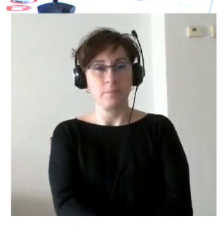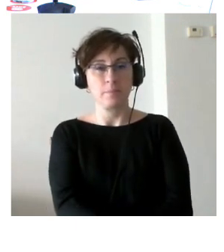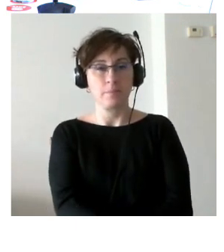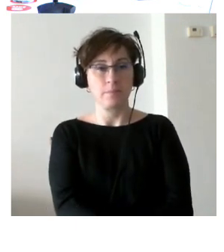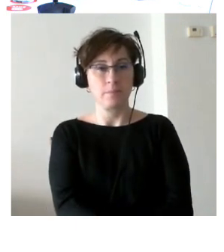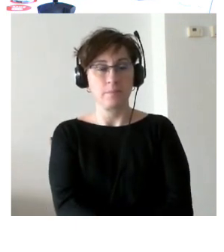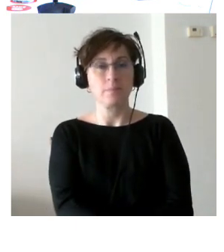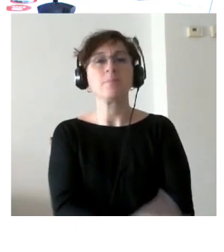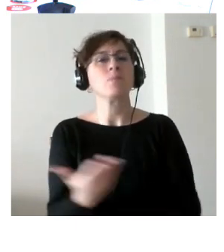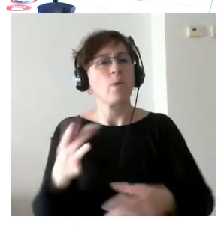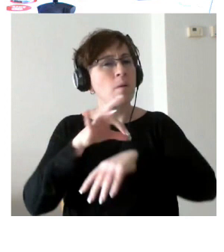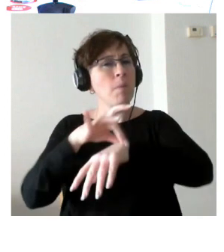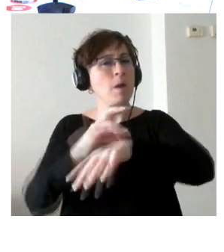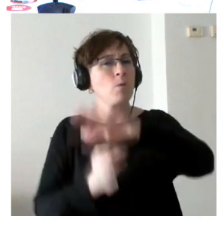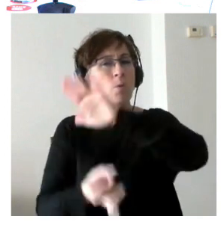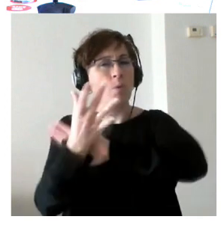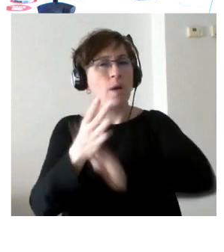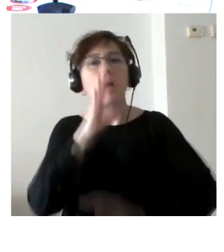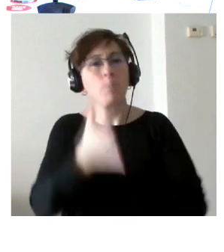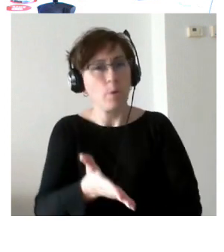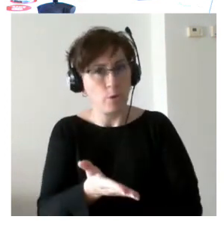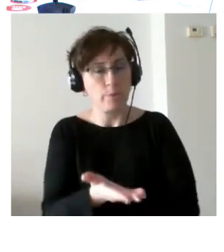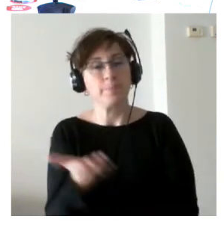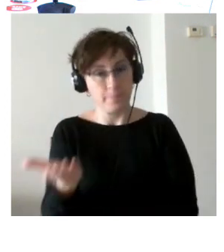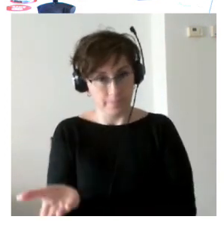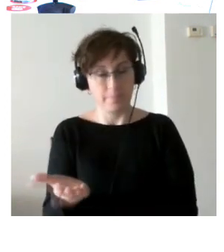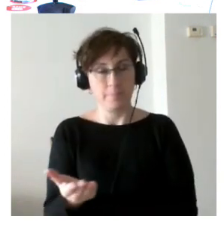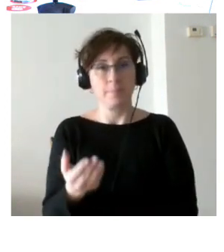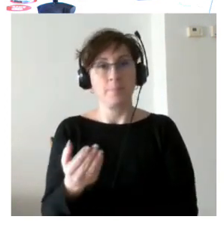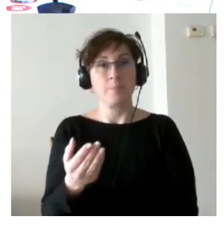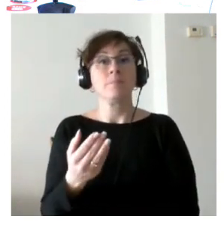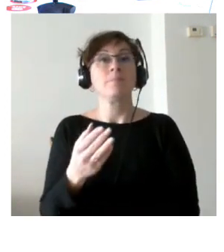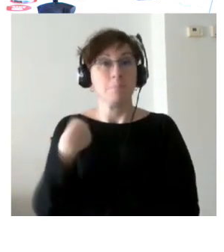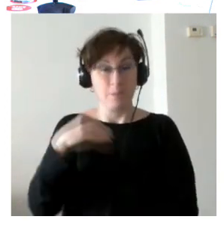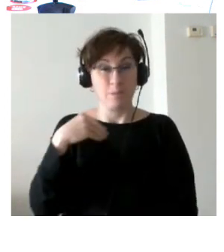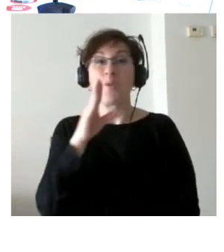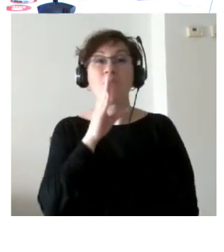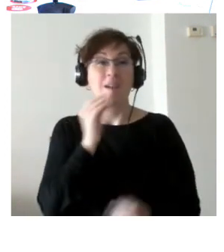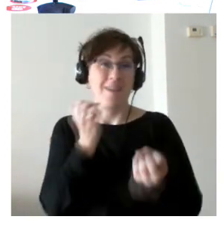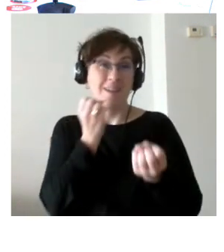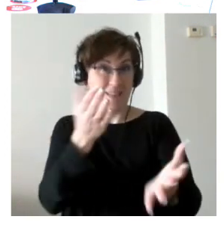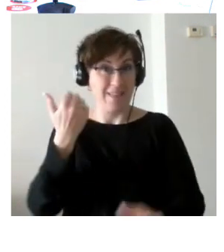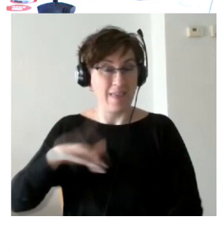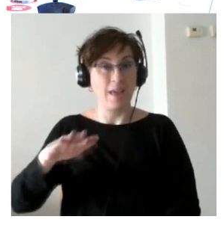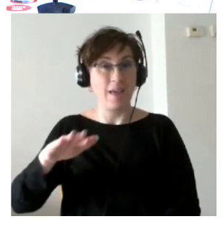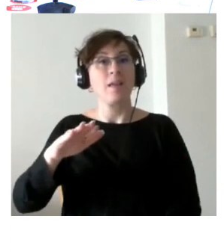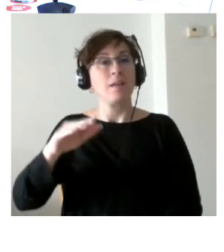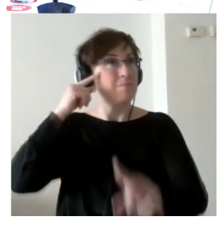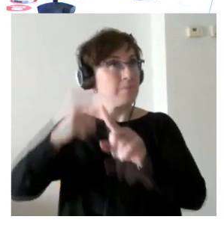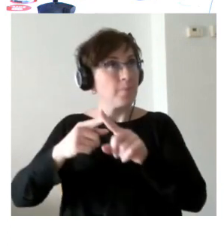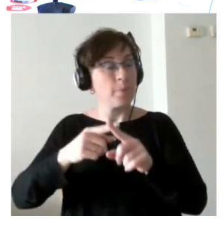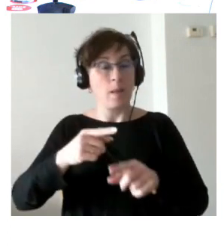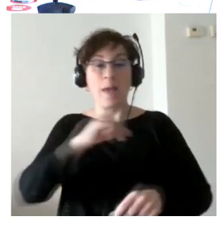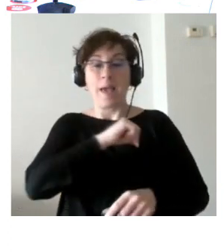¿Por qué surge este manual? Pues como ya os han contado este manual surge de la experiencia de implementar de empleo